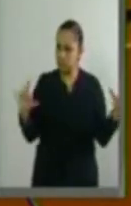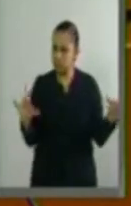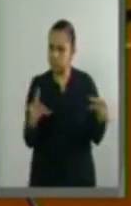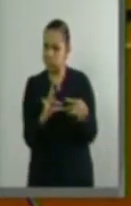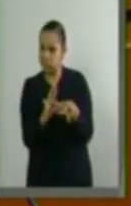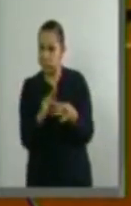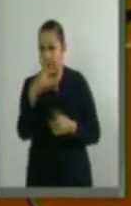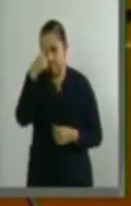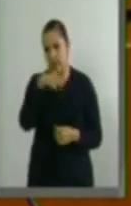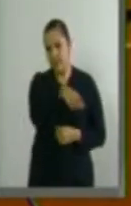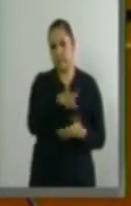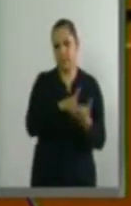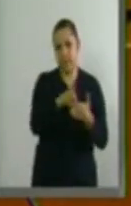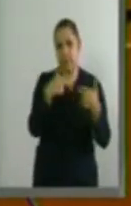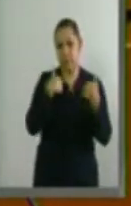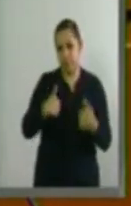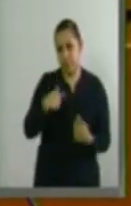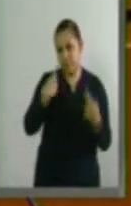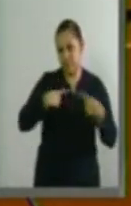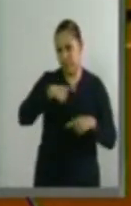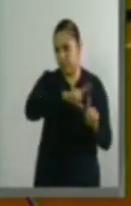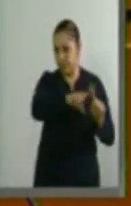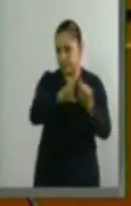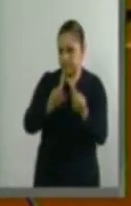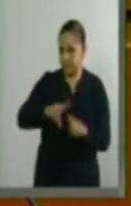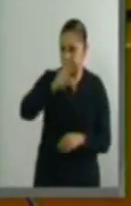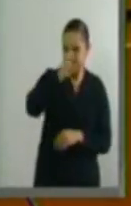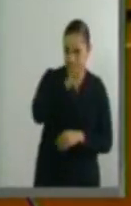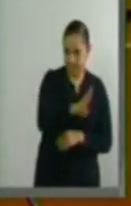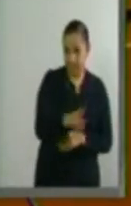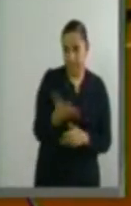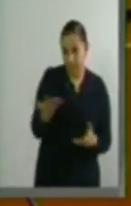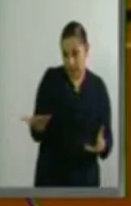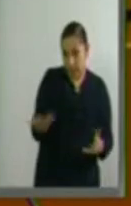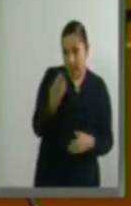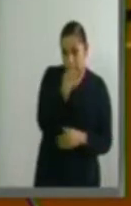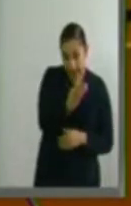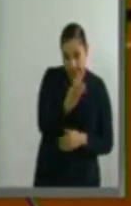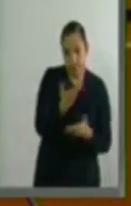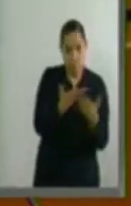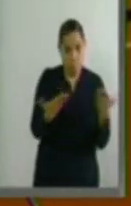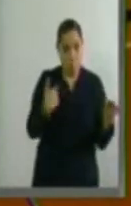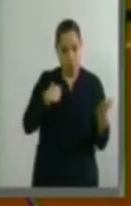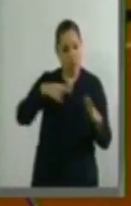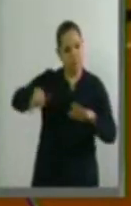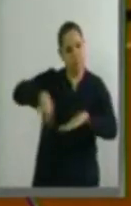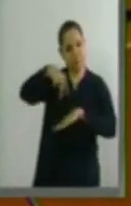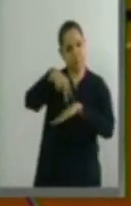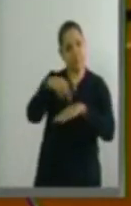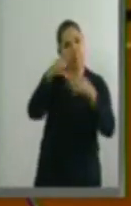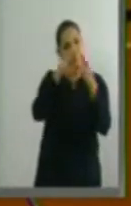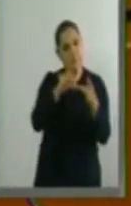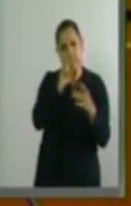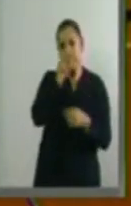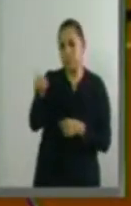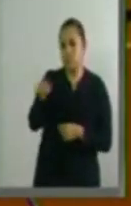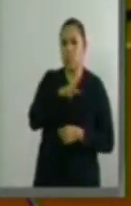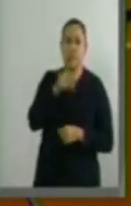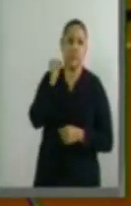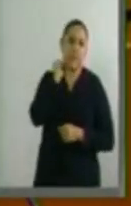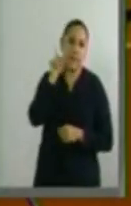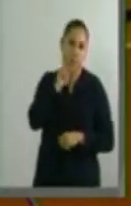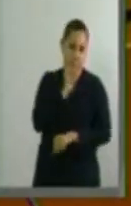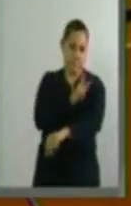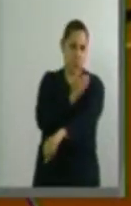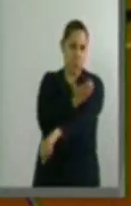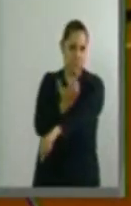tenor, acudo a la máxima tribuna a presentar la iniciativa de nuestra compañera senadora Carmen Dorantes Martínez,